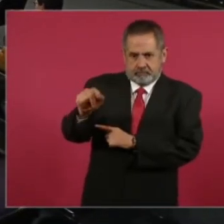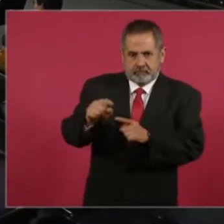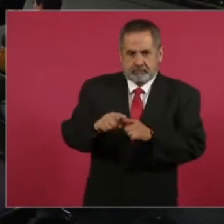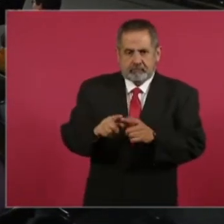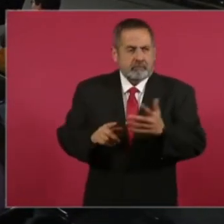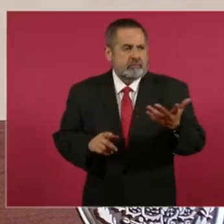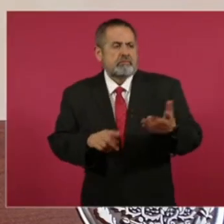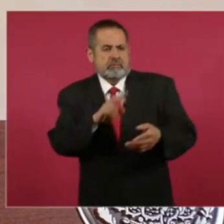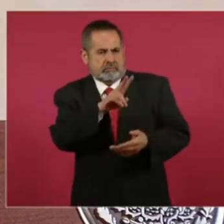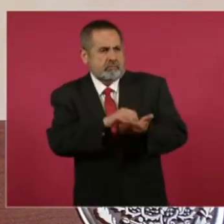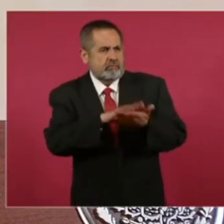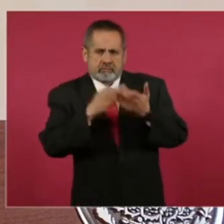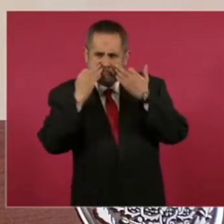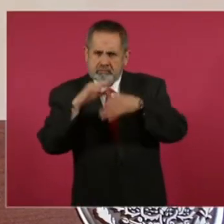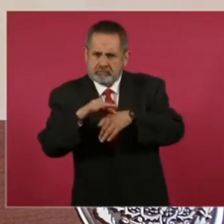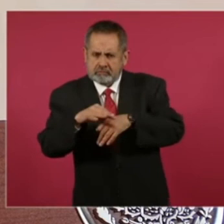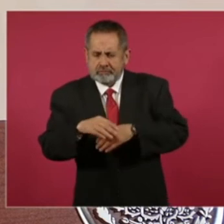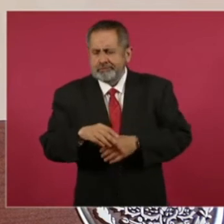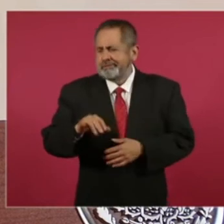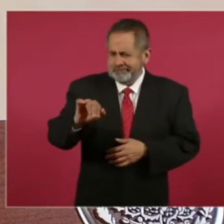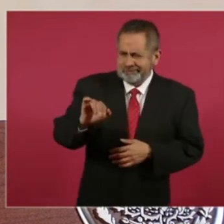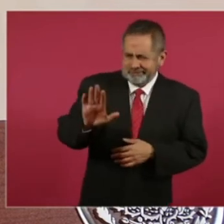está registrando ahorita Por eso, por eso